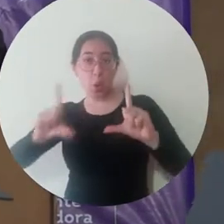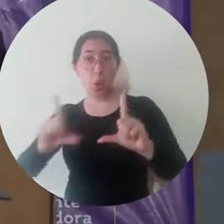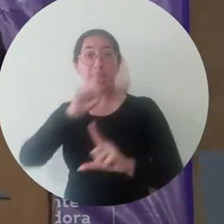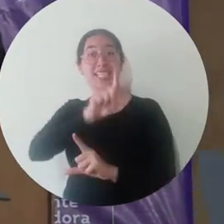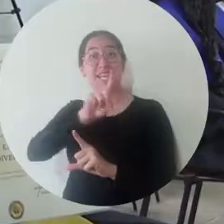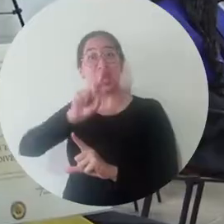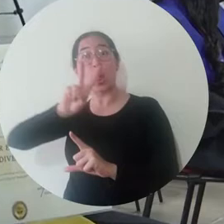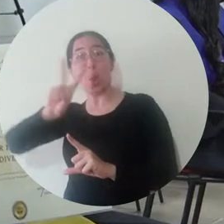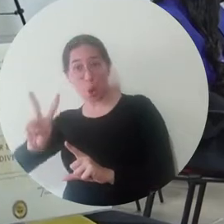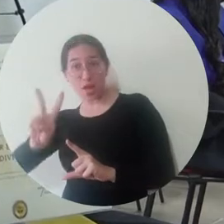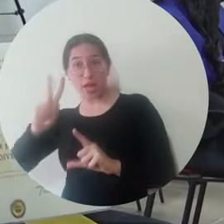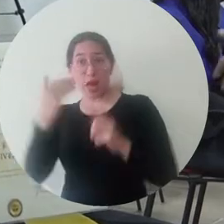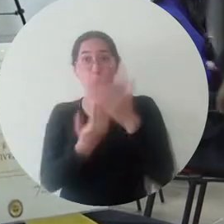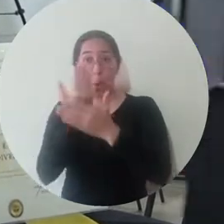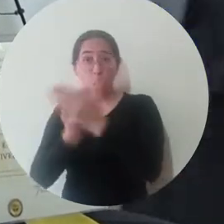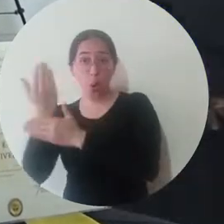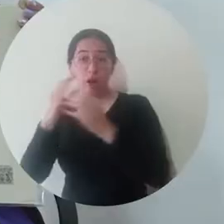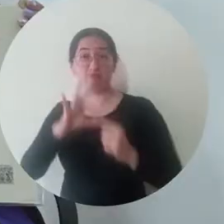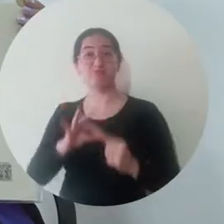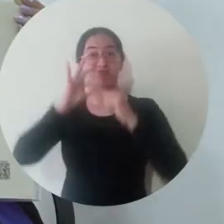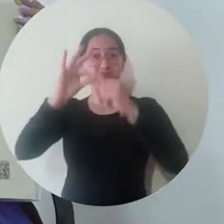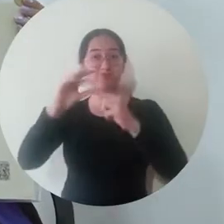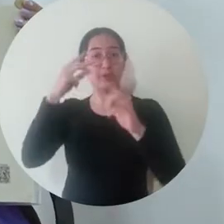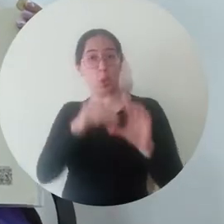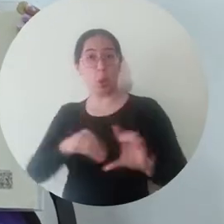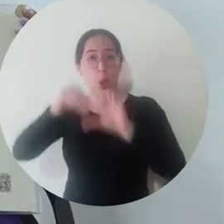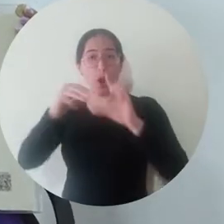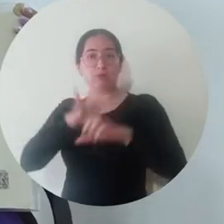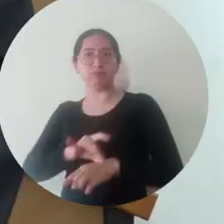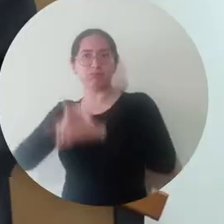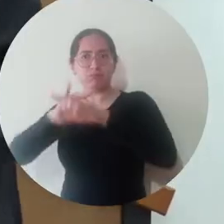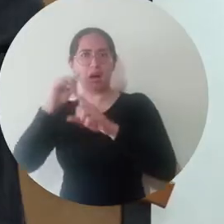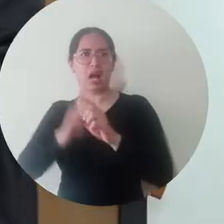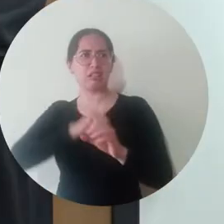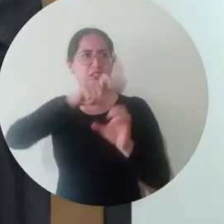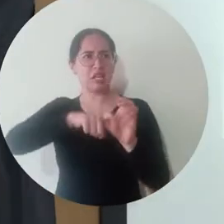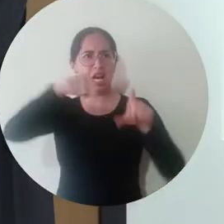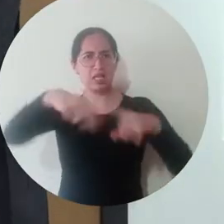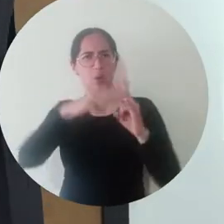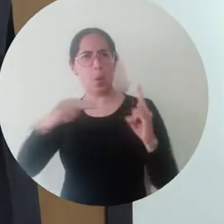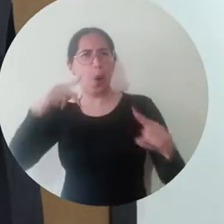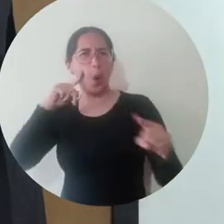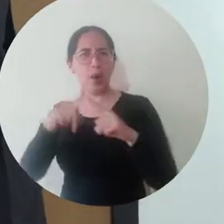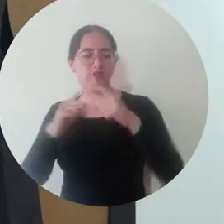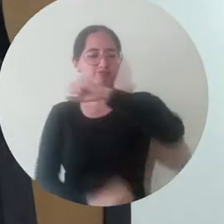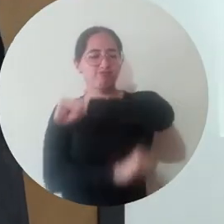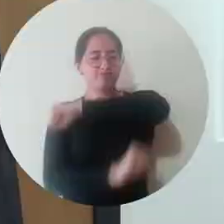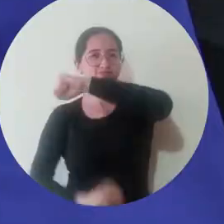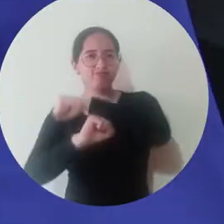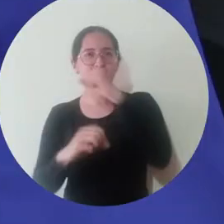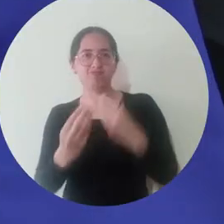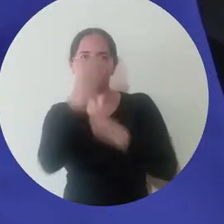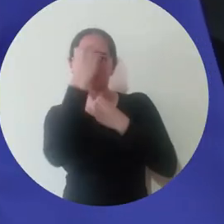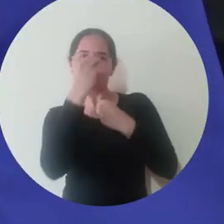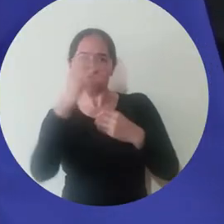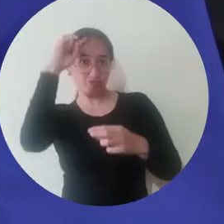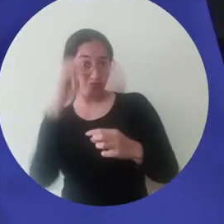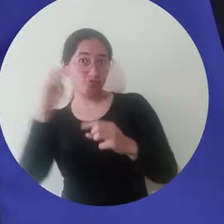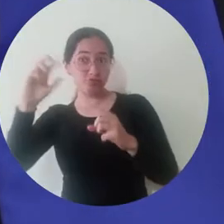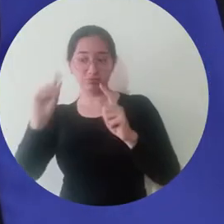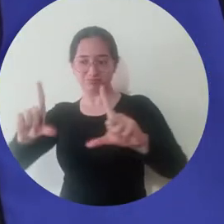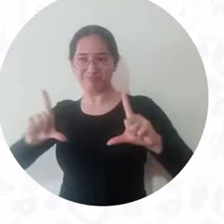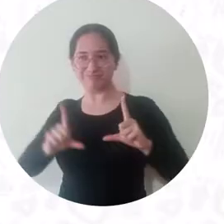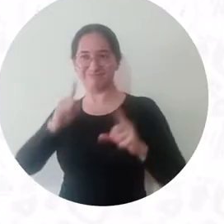titular a 112 nuevos especialistas, magísteres y doctores que escogieron a la Alma Mater para fortalecer y elevar sus competencias